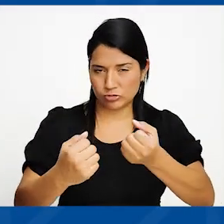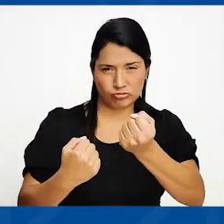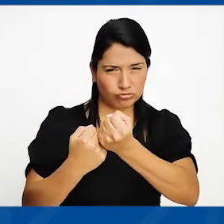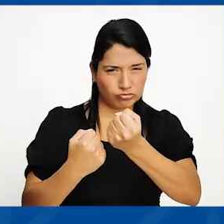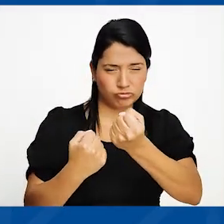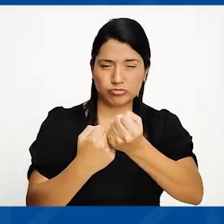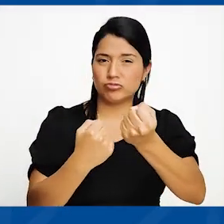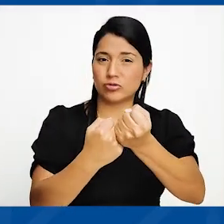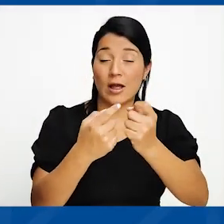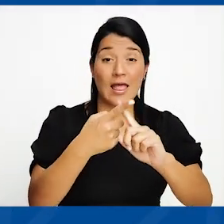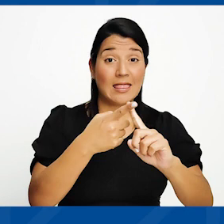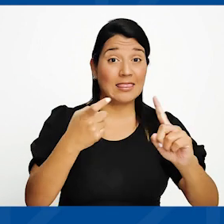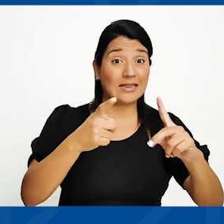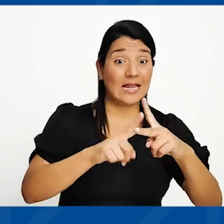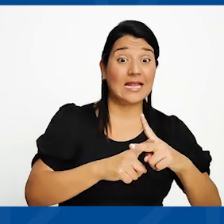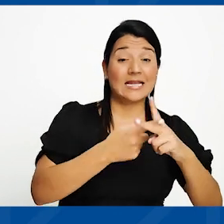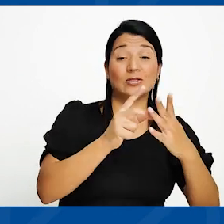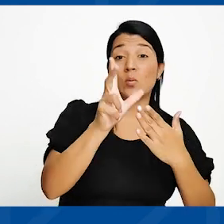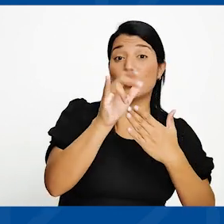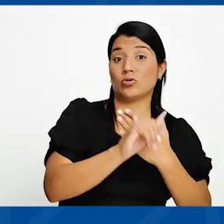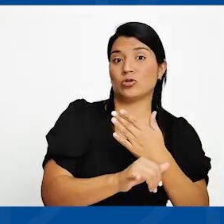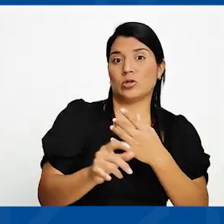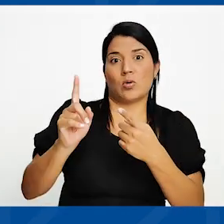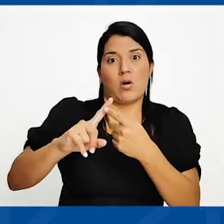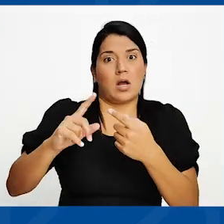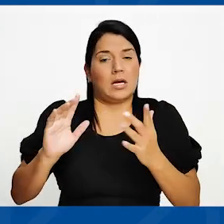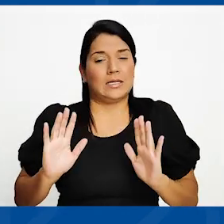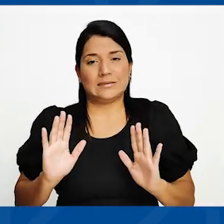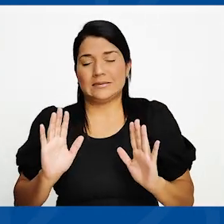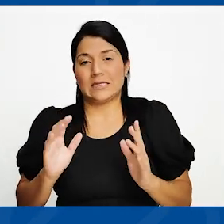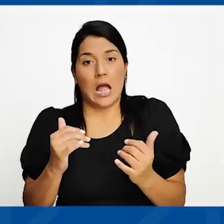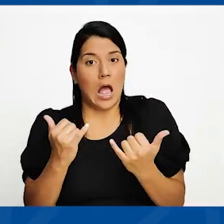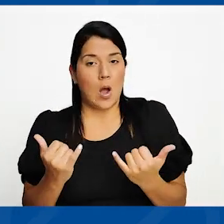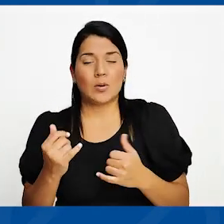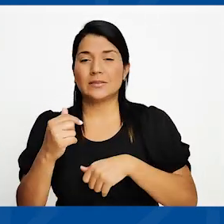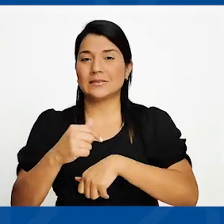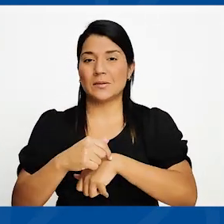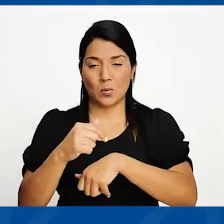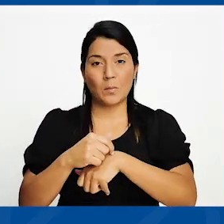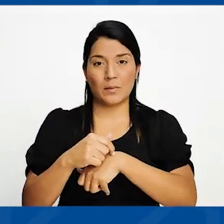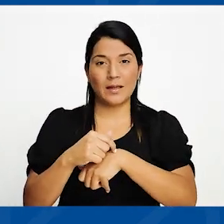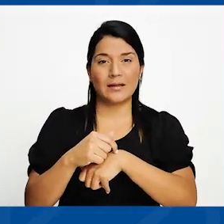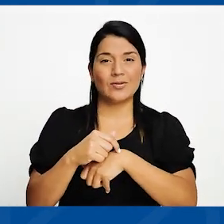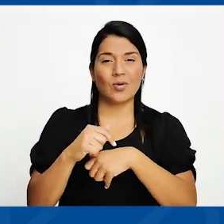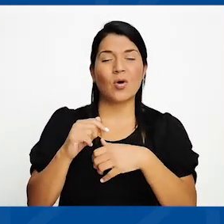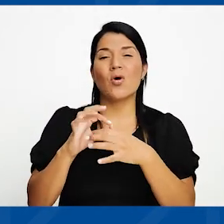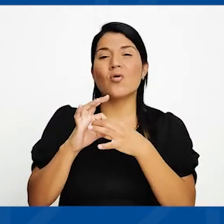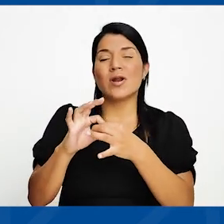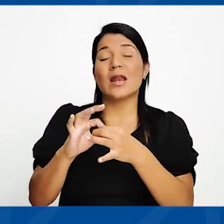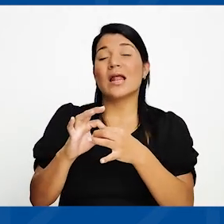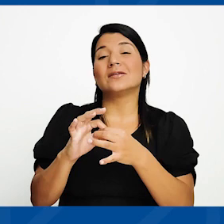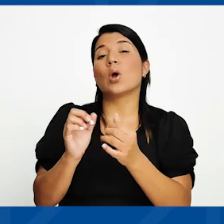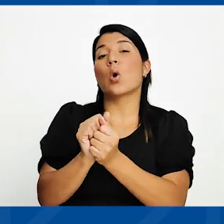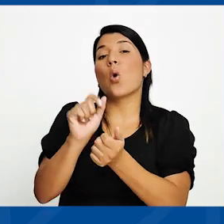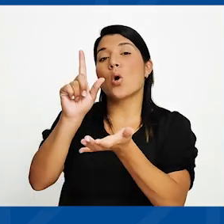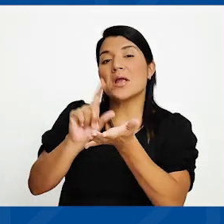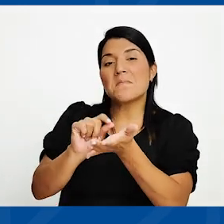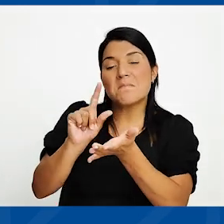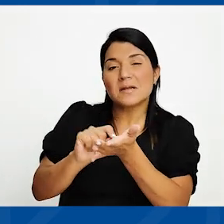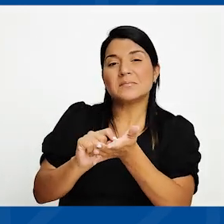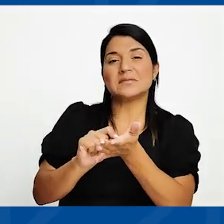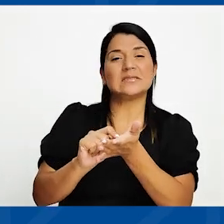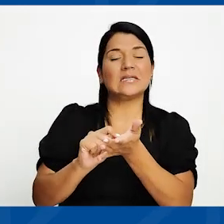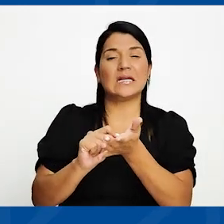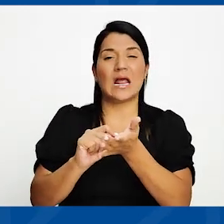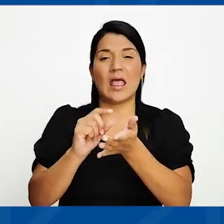desde el inicio del proyecto hasta estas etapas en lo que es la impresión, los artes,